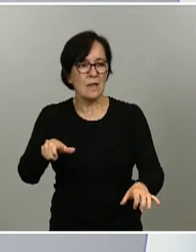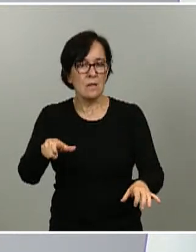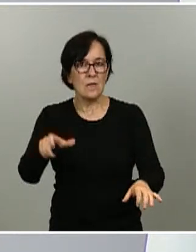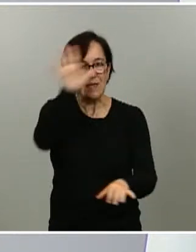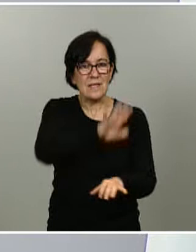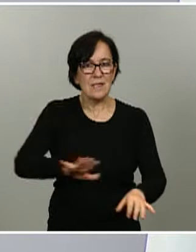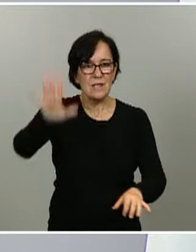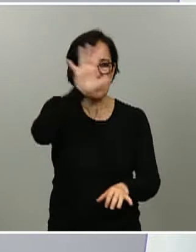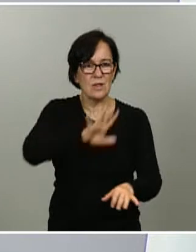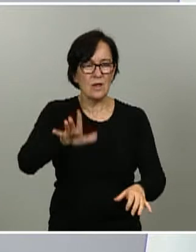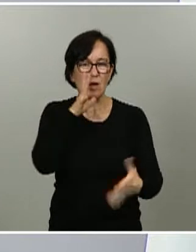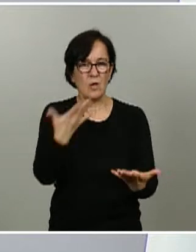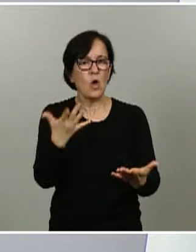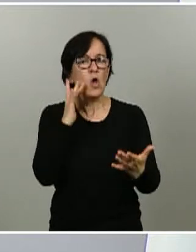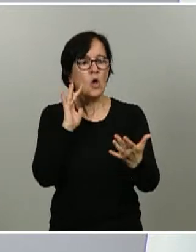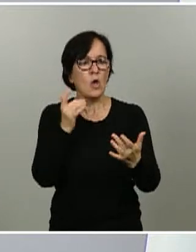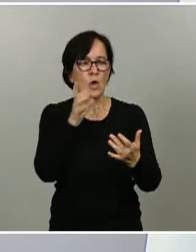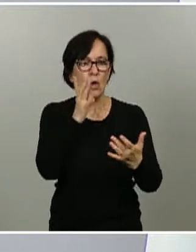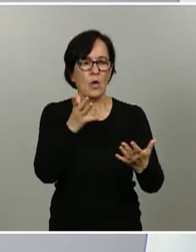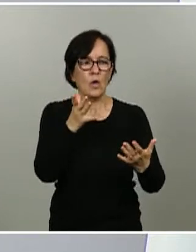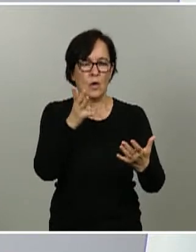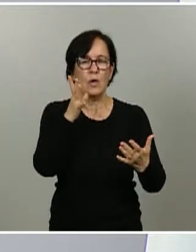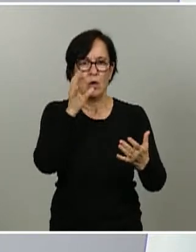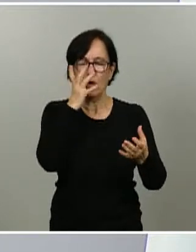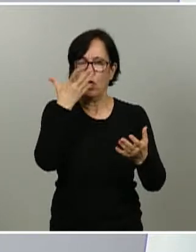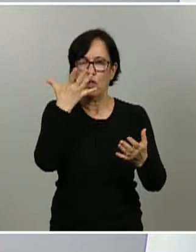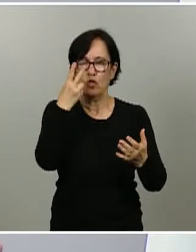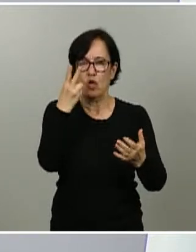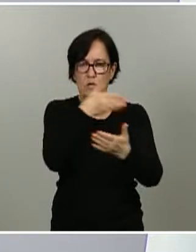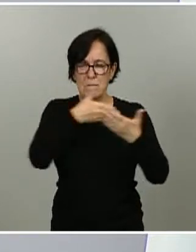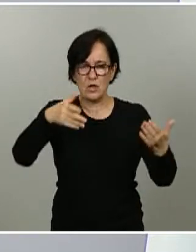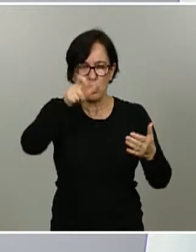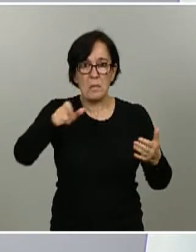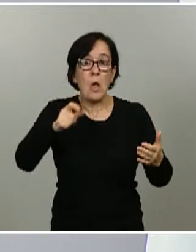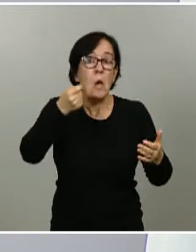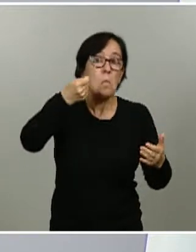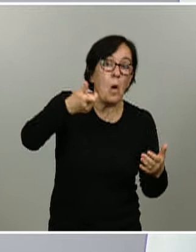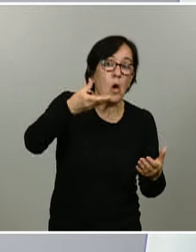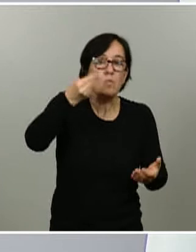tenido algún tipo de contacto con los estudios. Un poco más de dos millones de personas. No sé si es pocos o muchos lo que es.